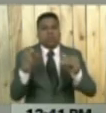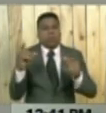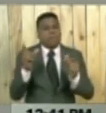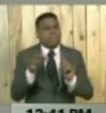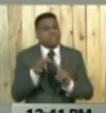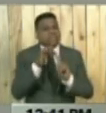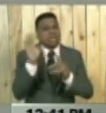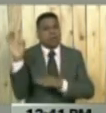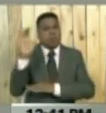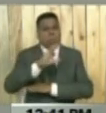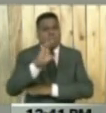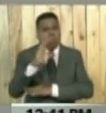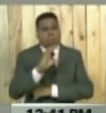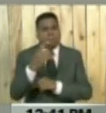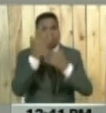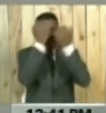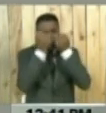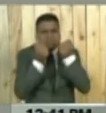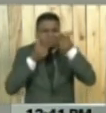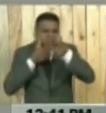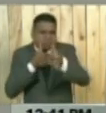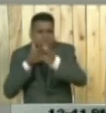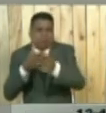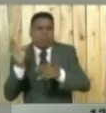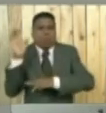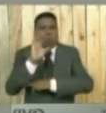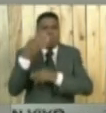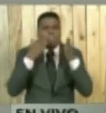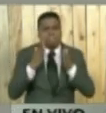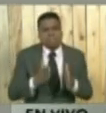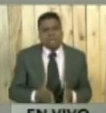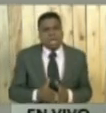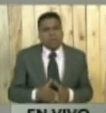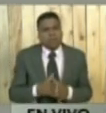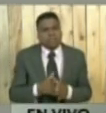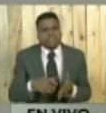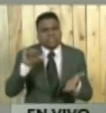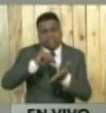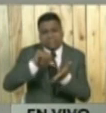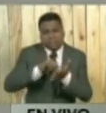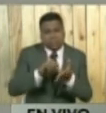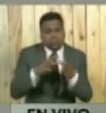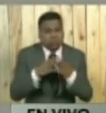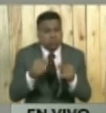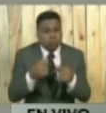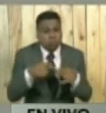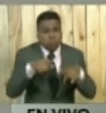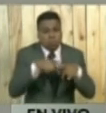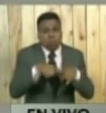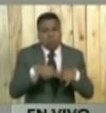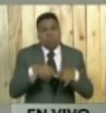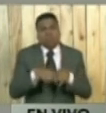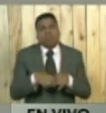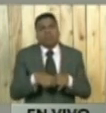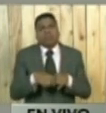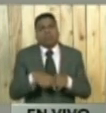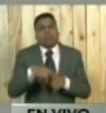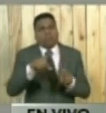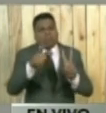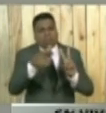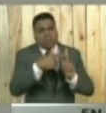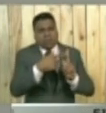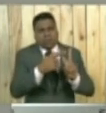de paramilitarismo colombiano que se concentran en la frontera y en otras regiones del país, así como también